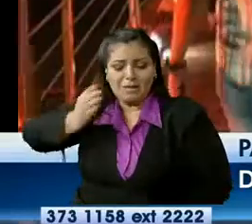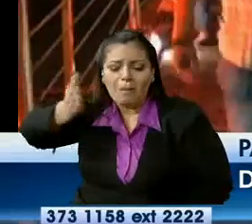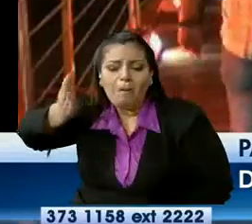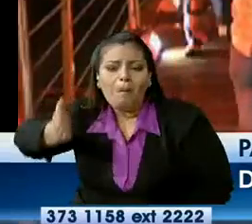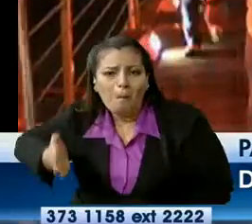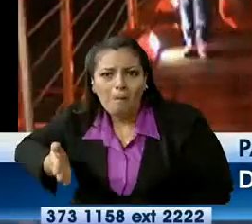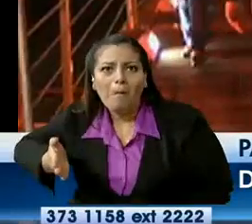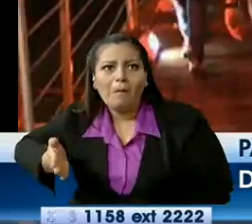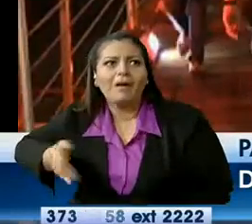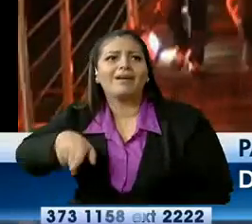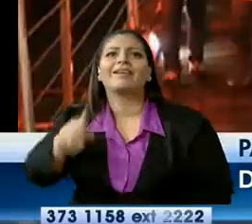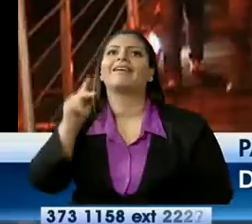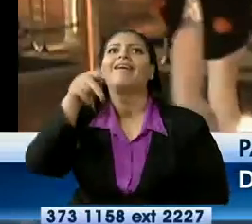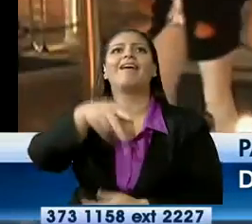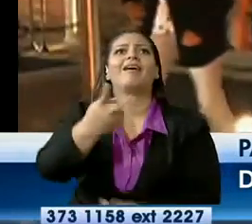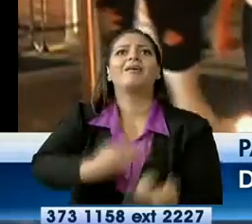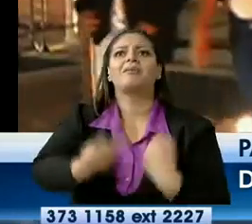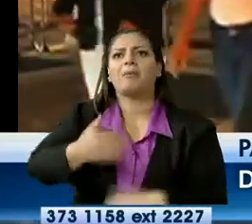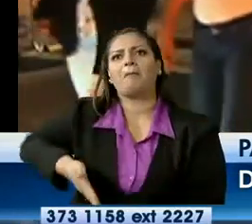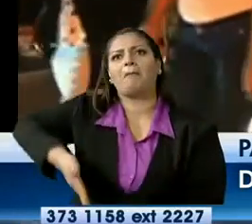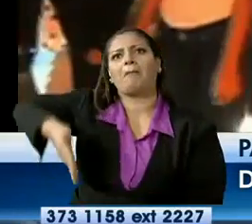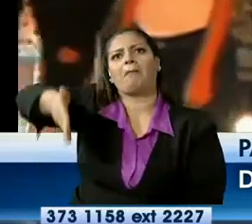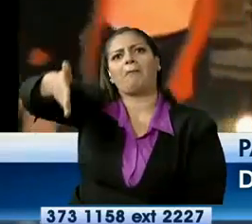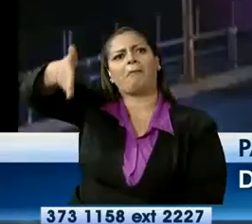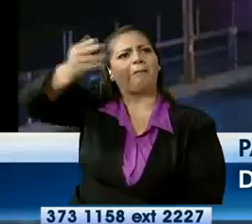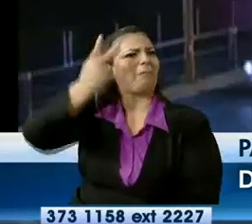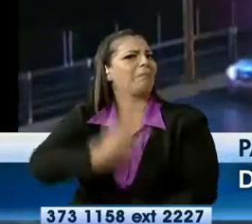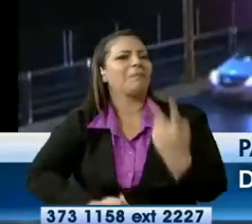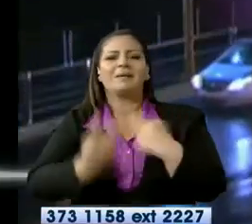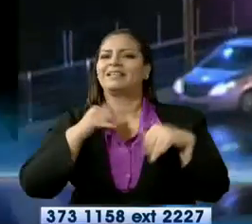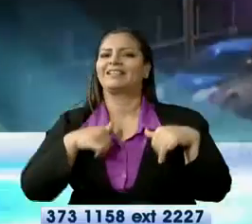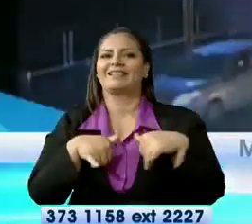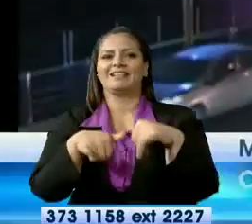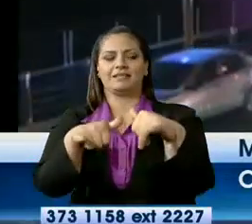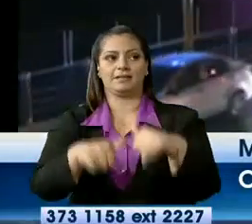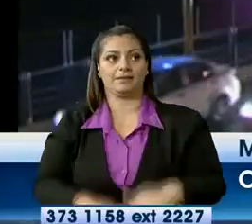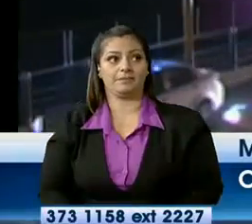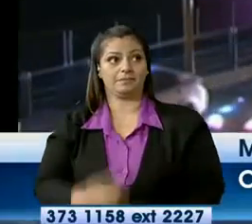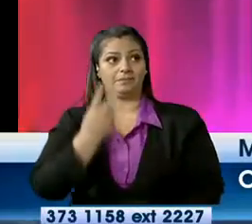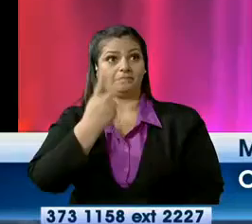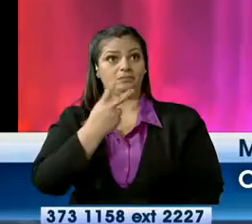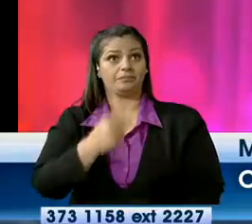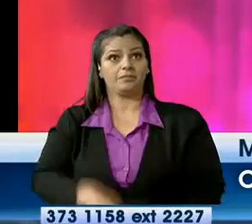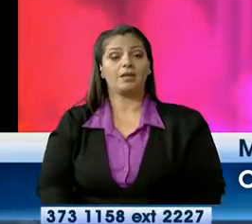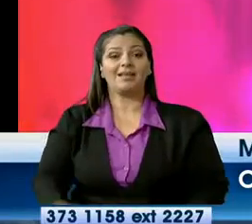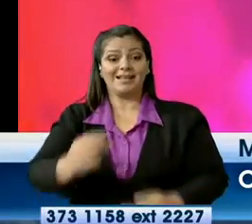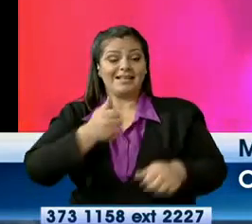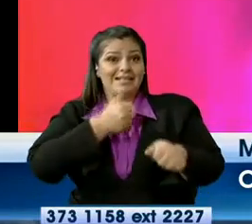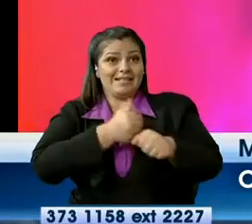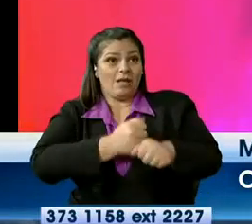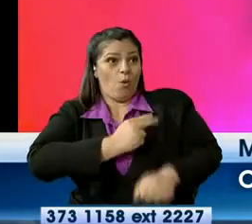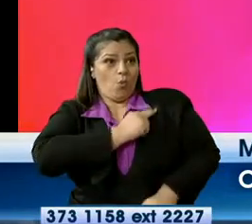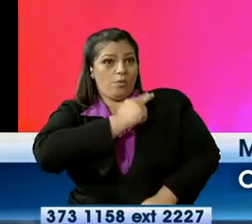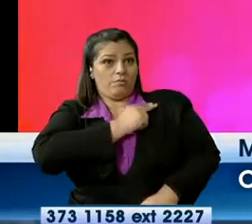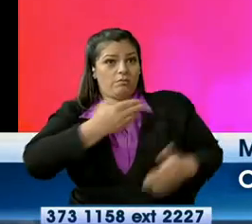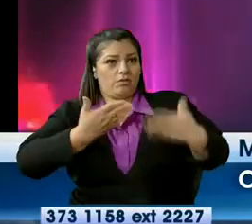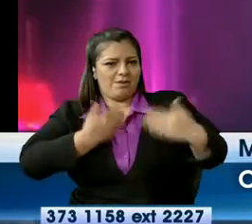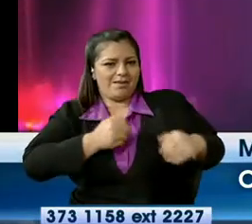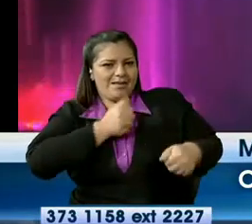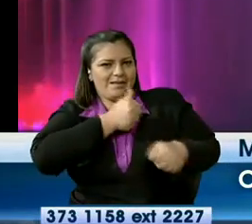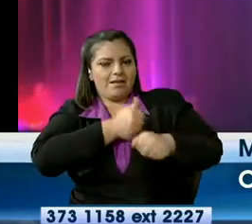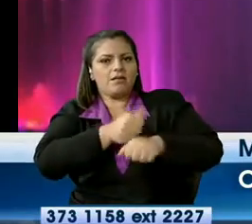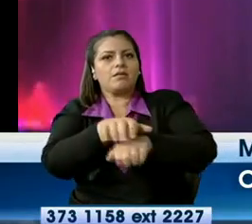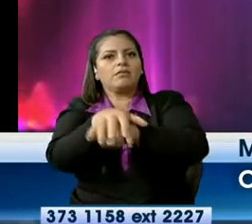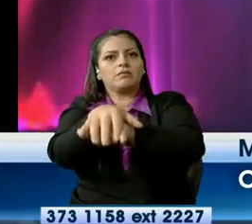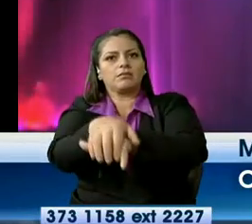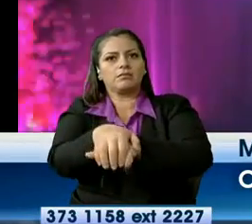El Malecón del Salado forma un gran circuito turístico de recreación, donde llama la atención la fuente monumental de aguas danzantes que ofrece